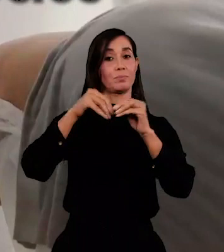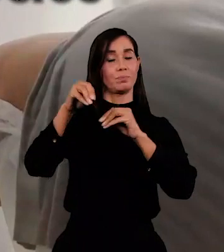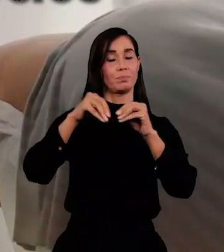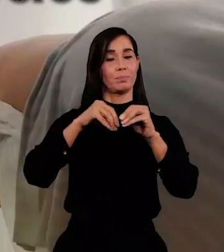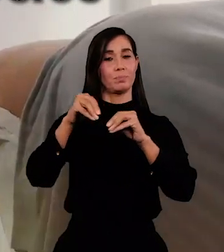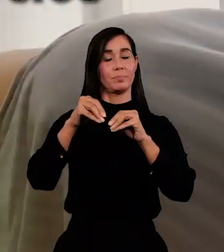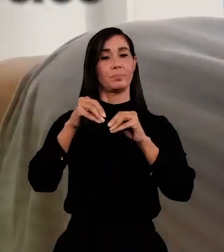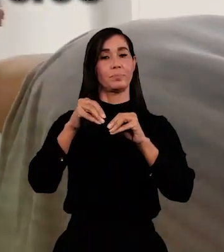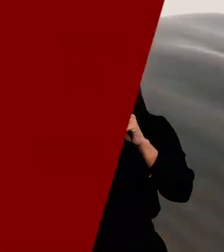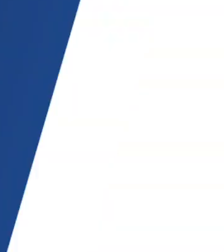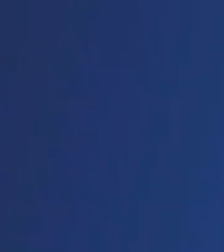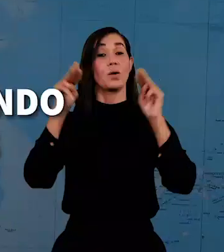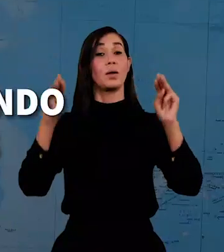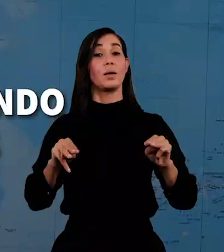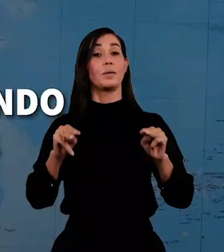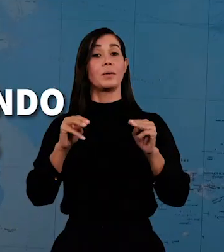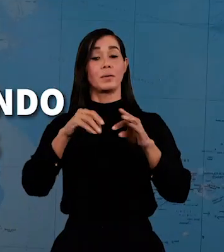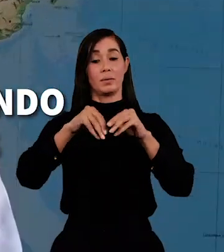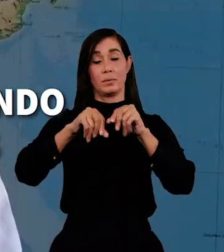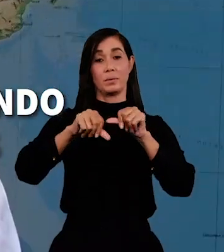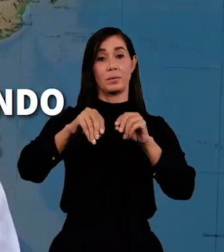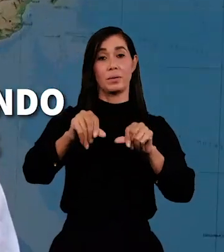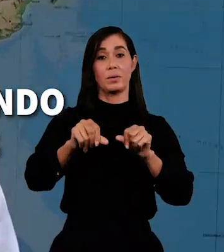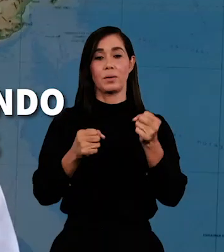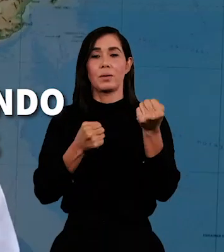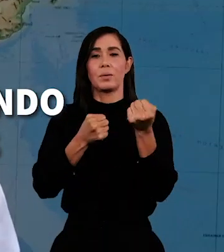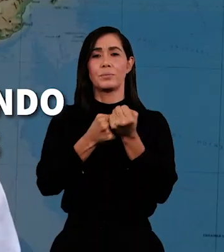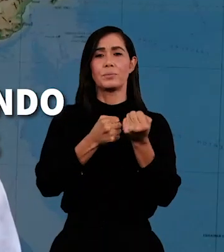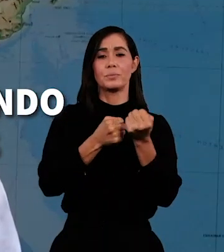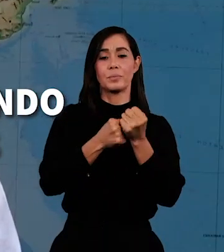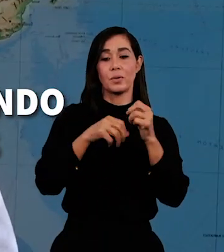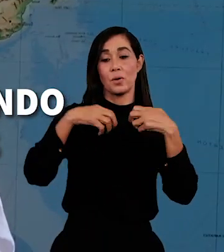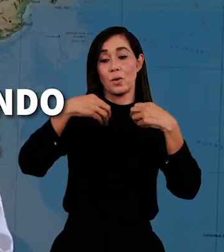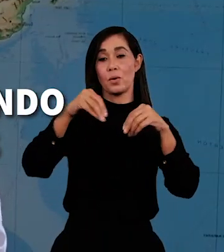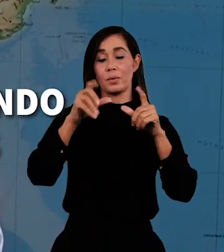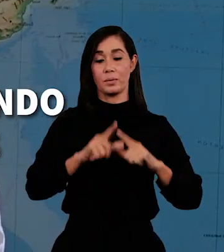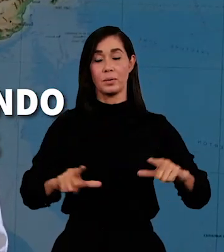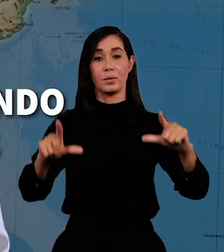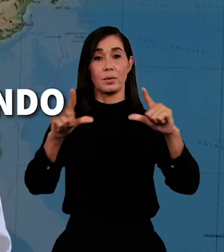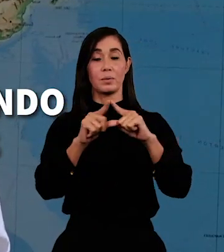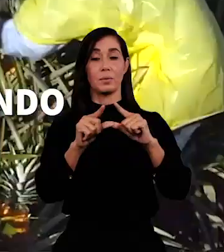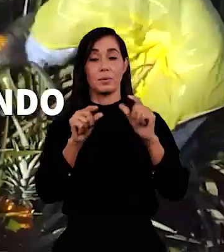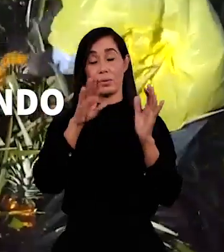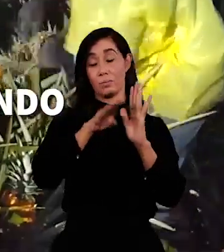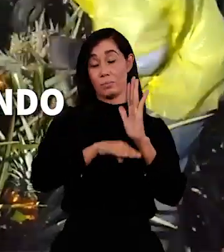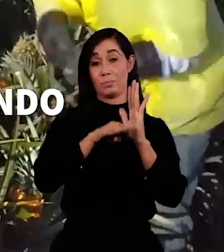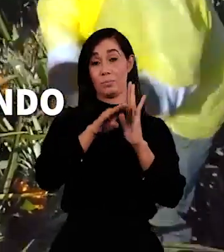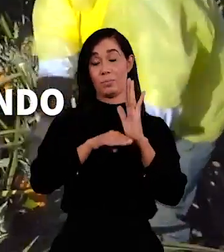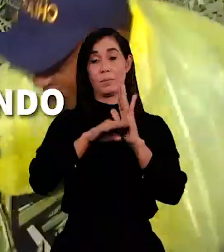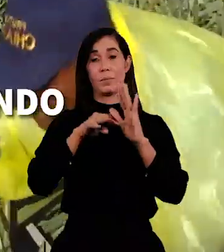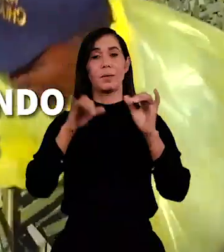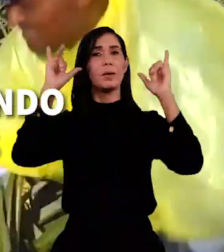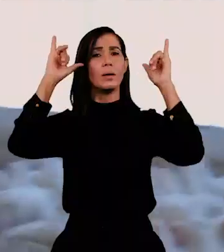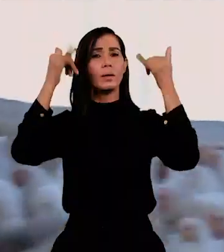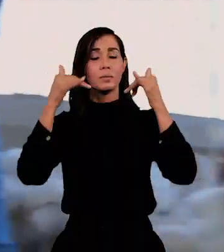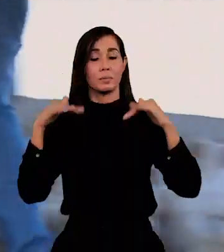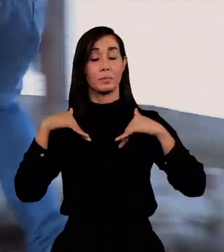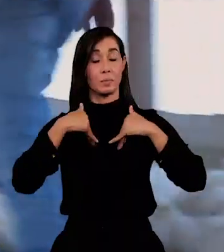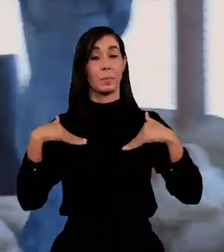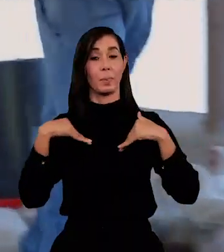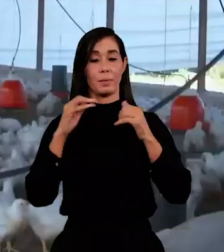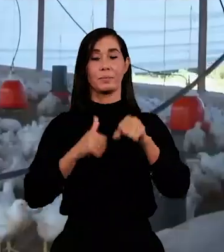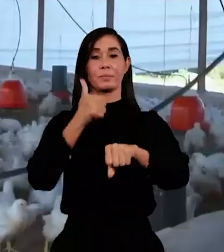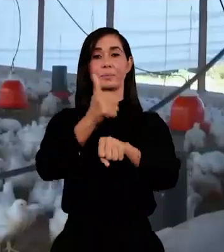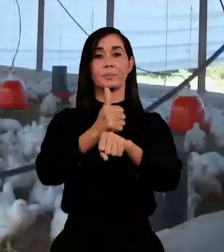negocios. El Ministerio de Agricultura está dando asistencia comercial a sectores sensibles de la agropecuaria para